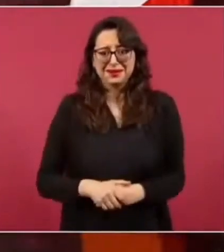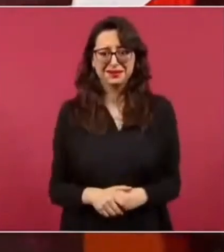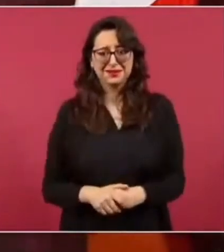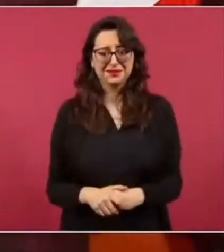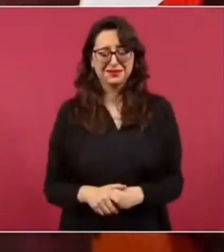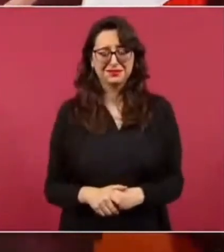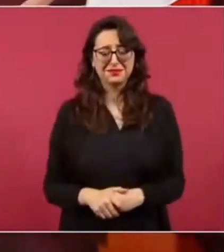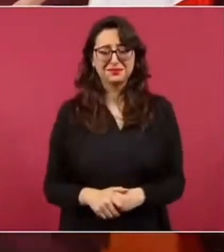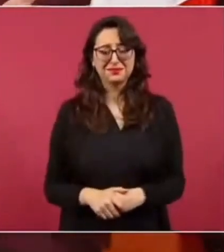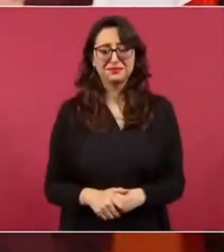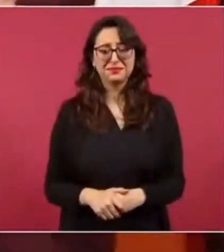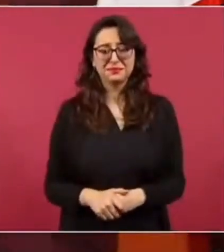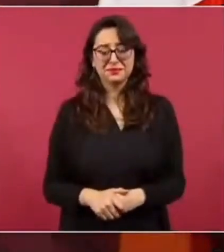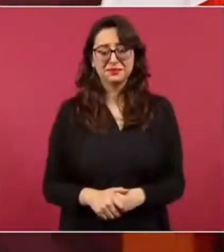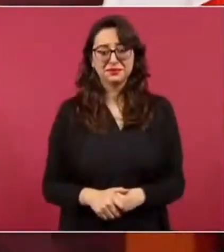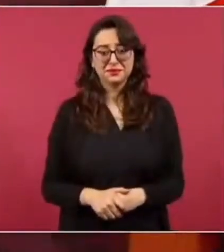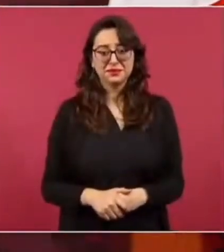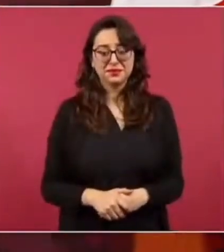este